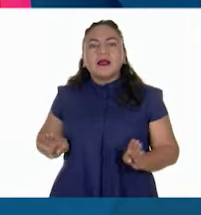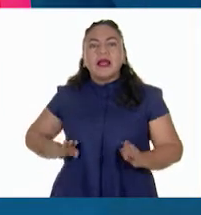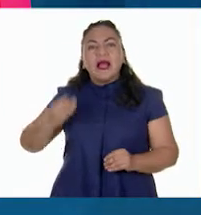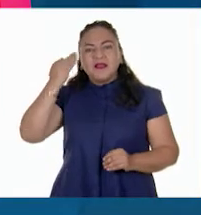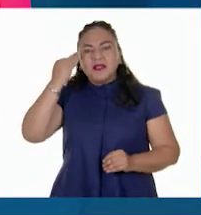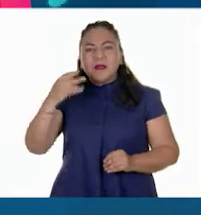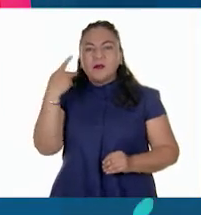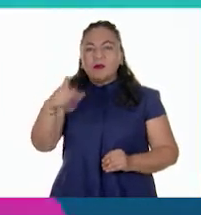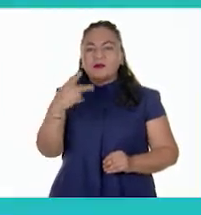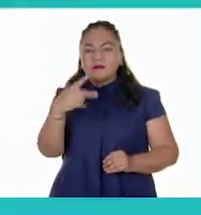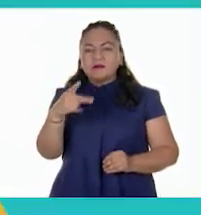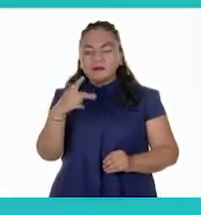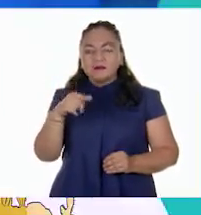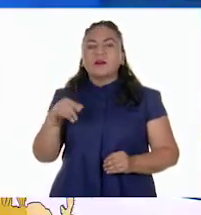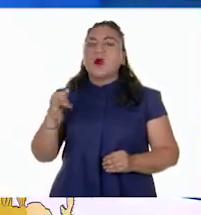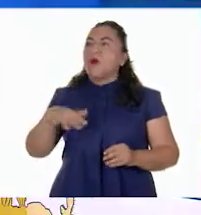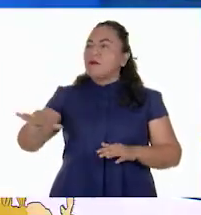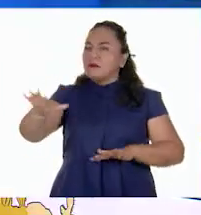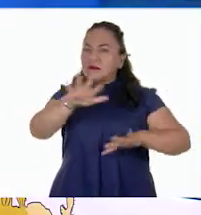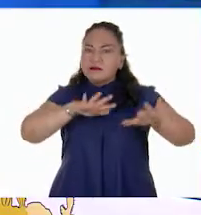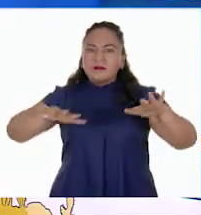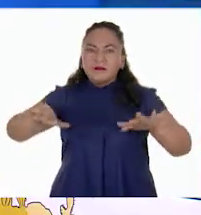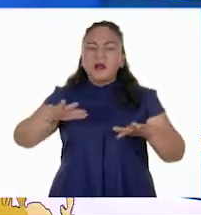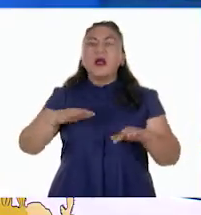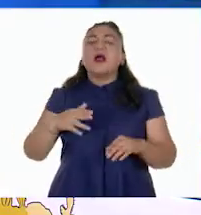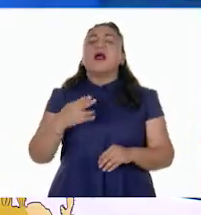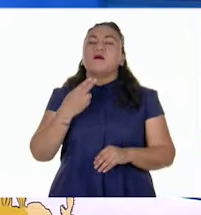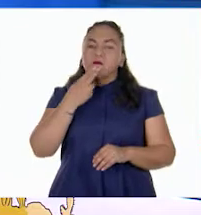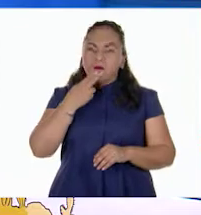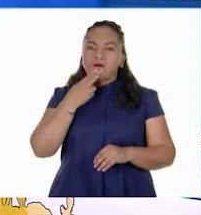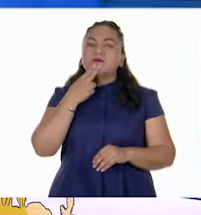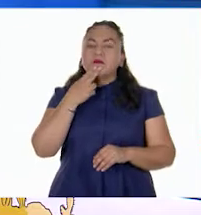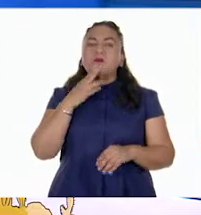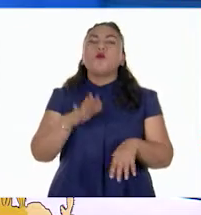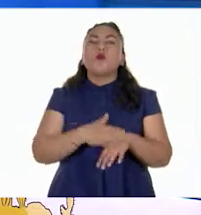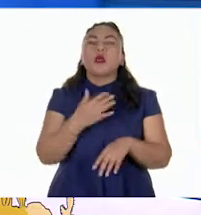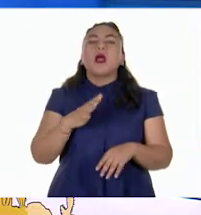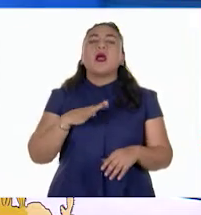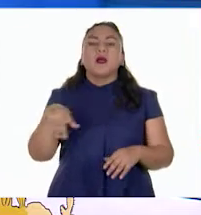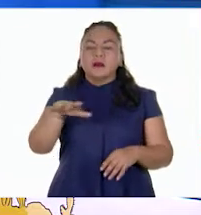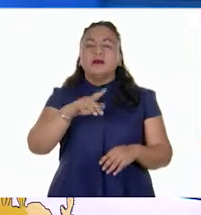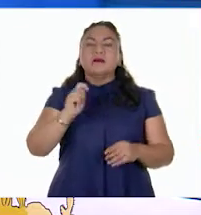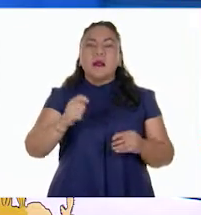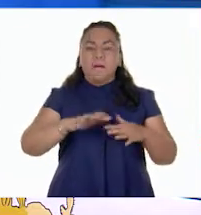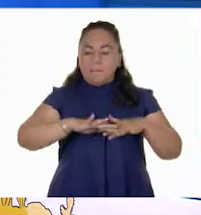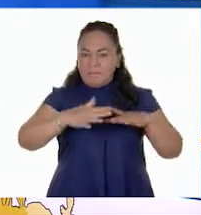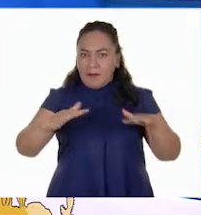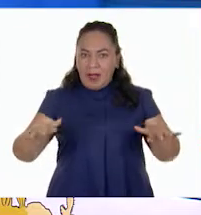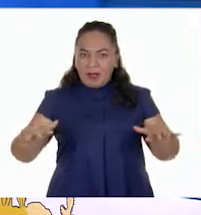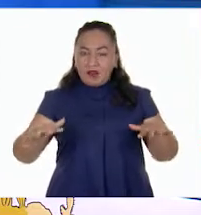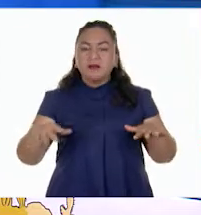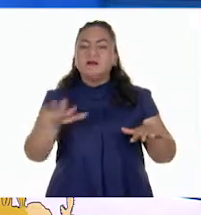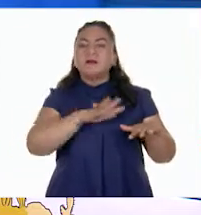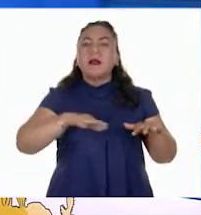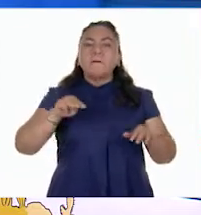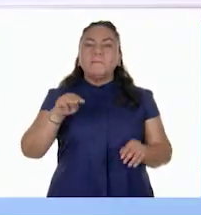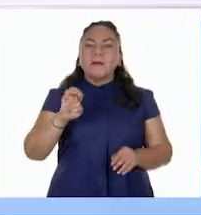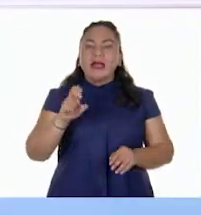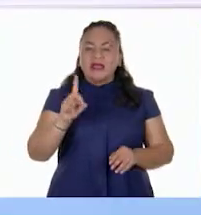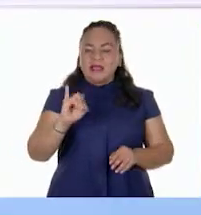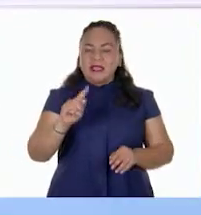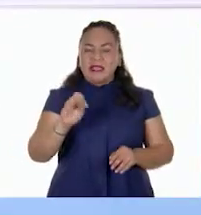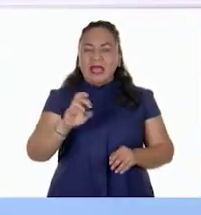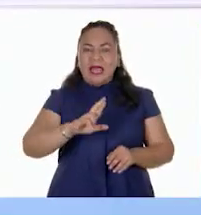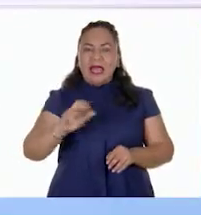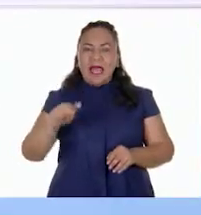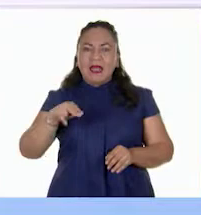vegetación mediterránea se llaman así porque... o por distribuirse en las costas del mar Mediterráneo. ¡Ah!